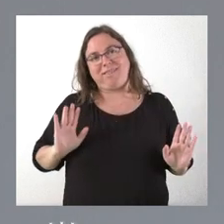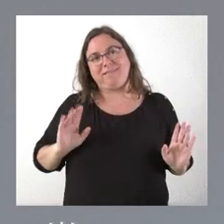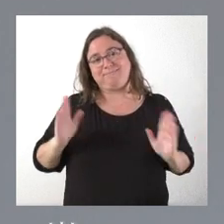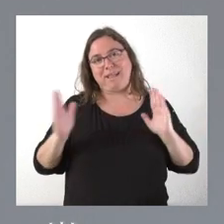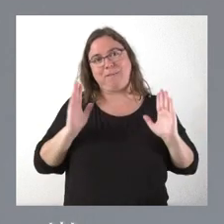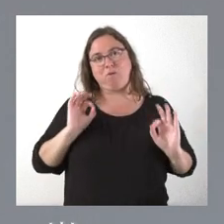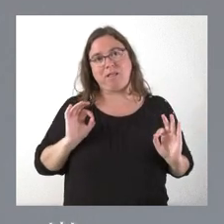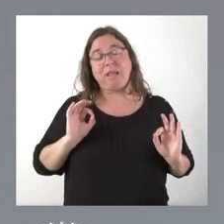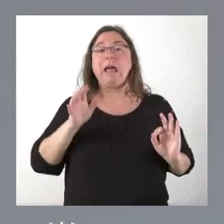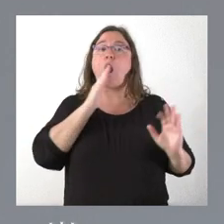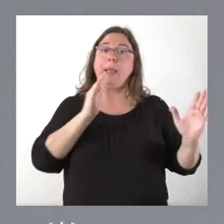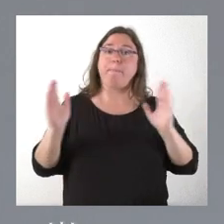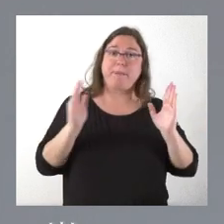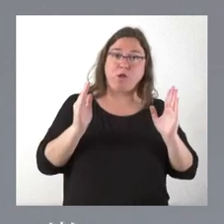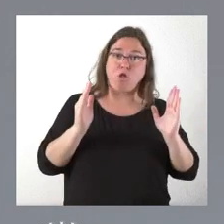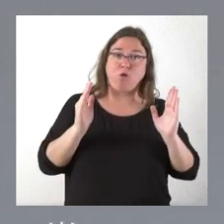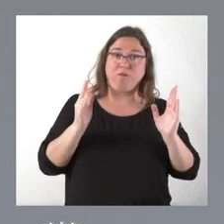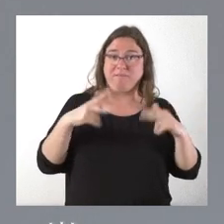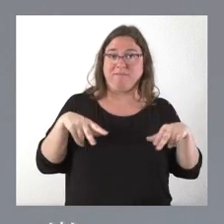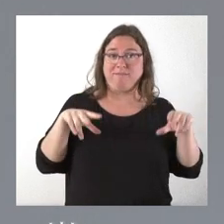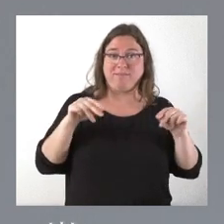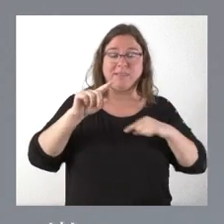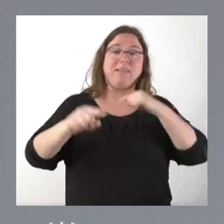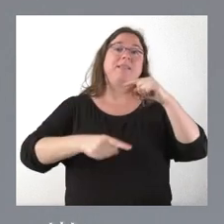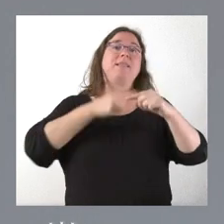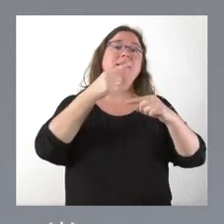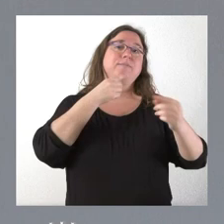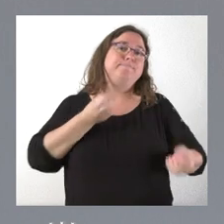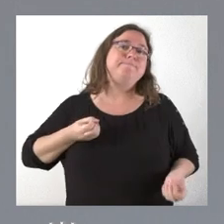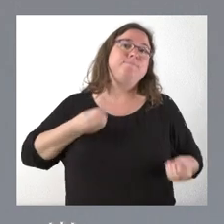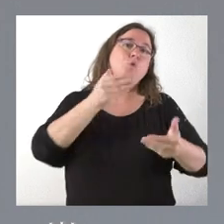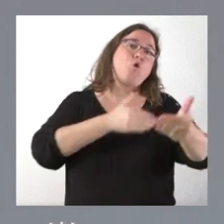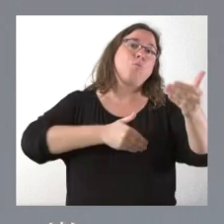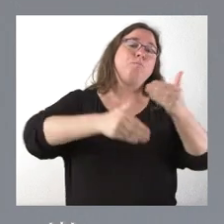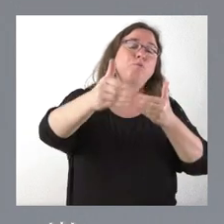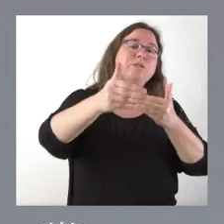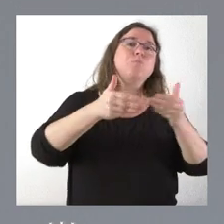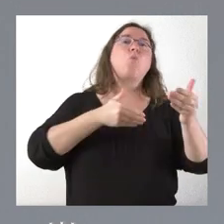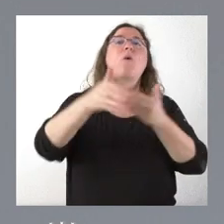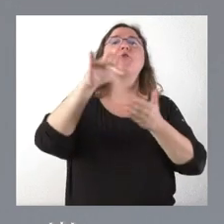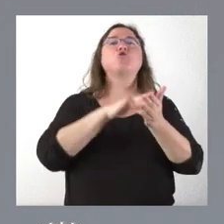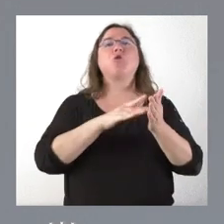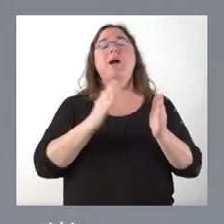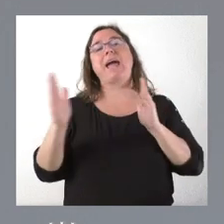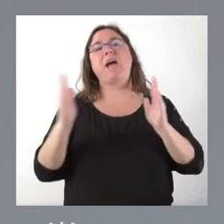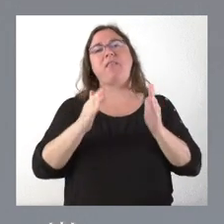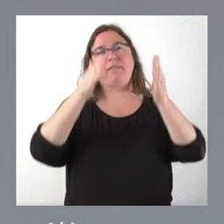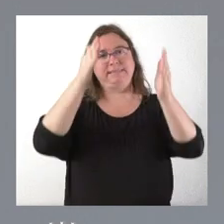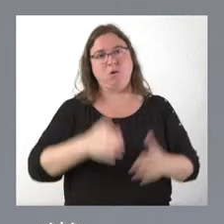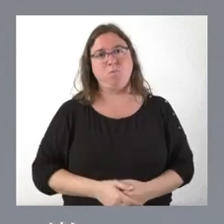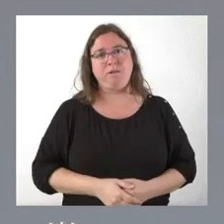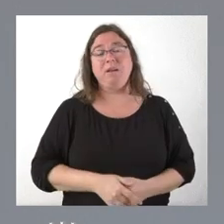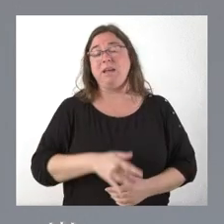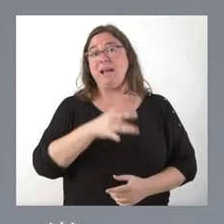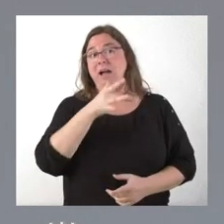cuando acabe este periodo podamos anunciar la próxima edición de las edades del hombre. Estamos barajando en